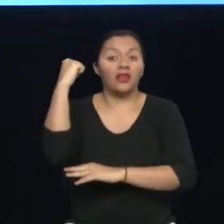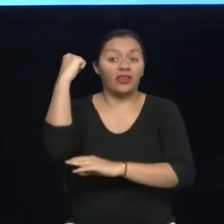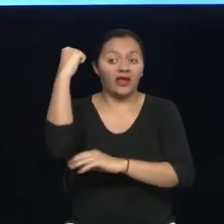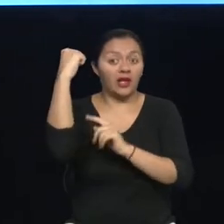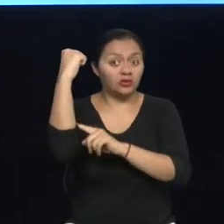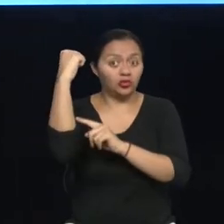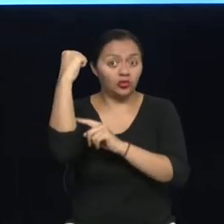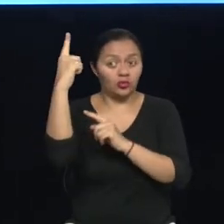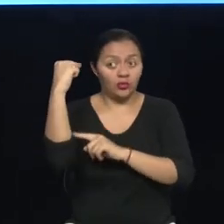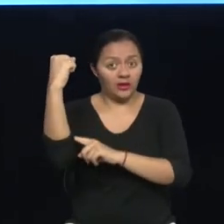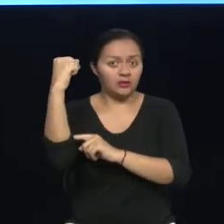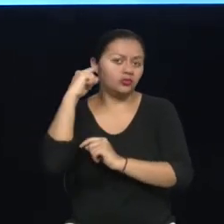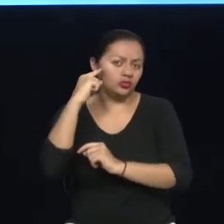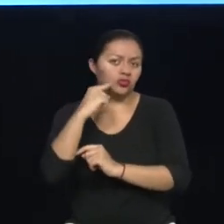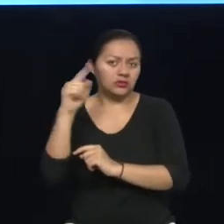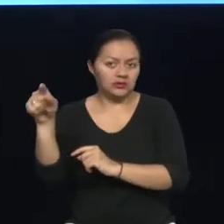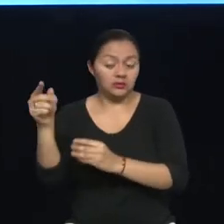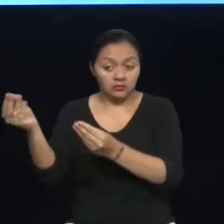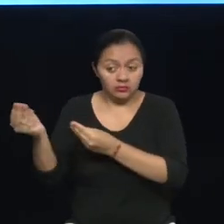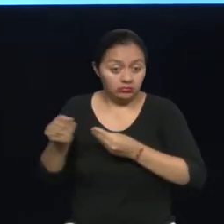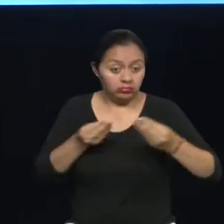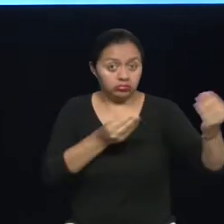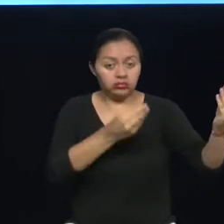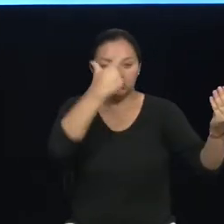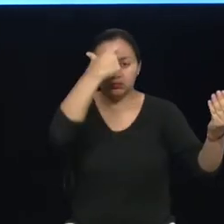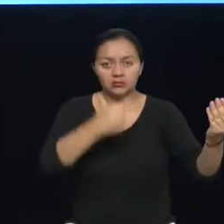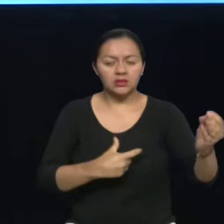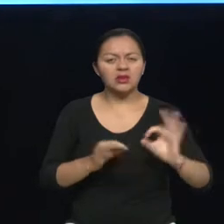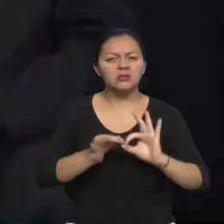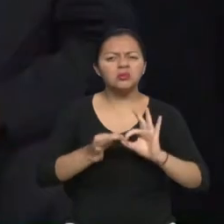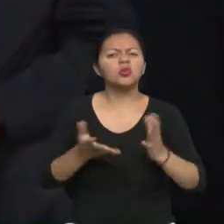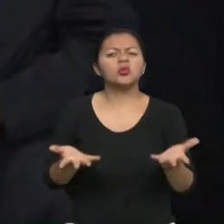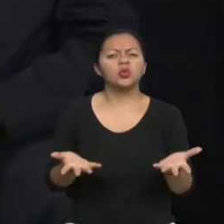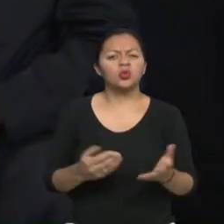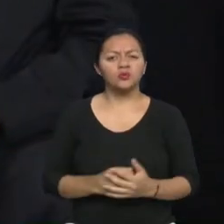puedan reflejar en retransmitir ese mensaje por otra persona?